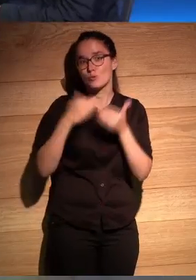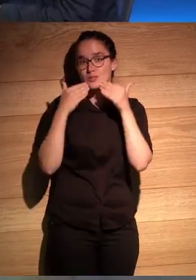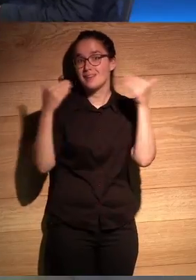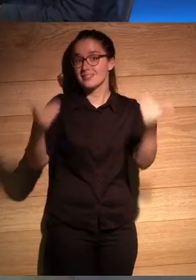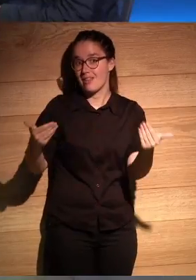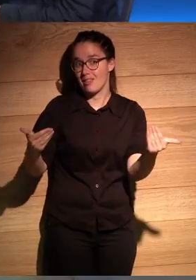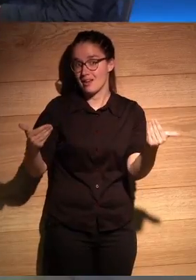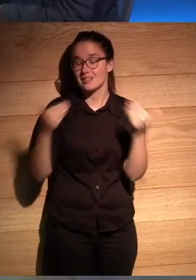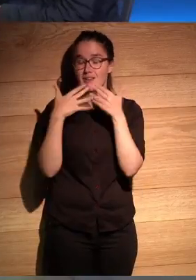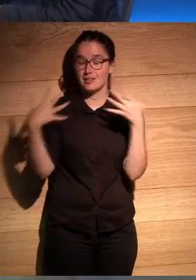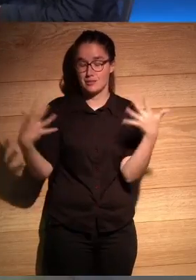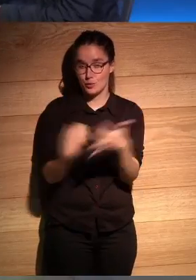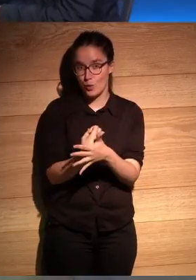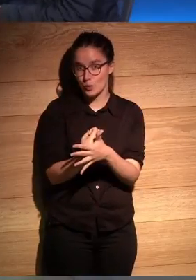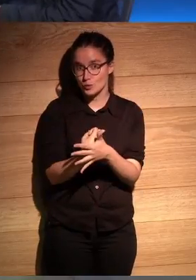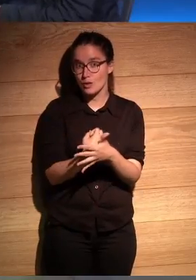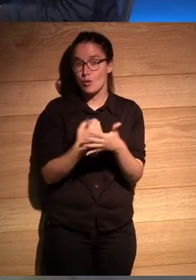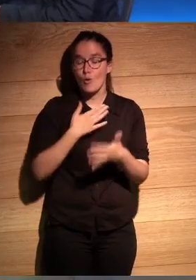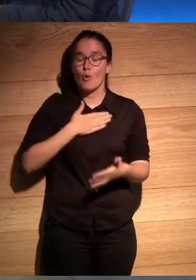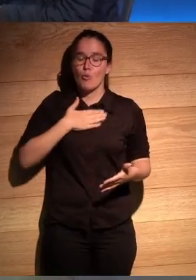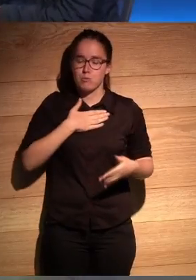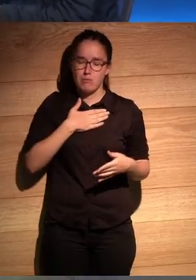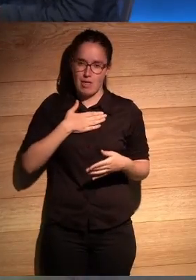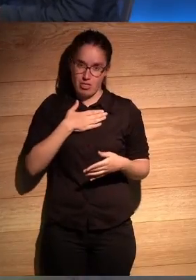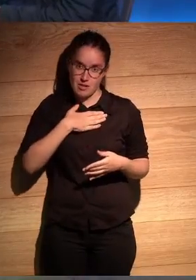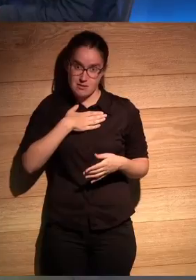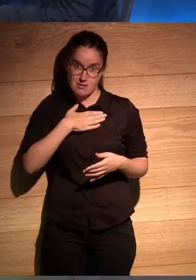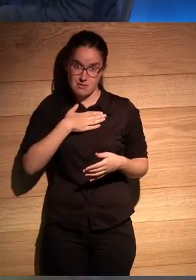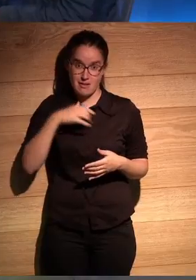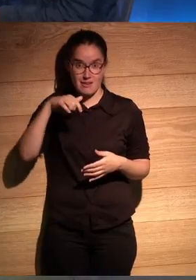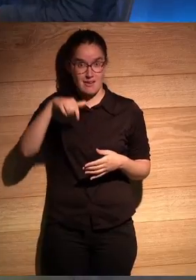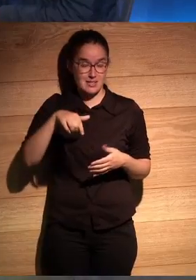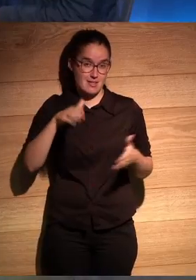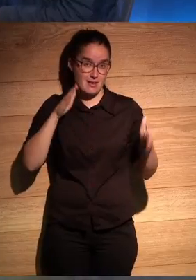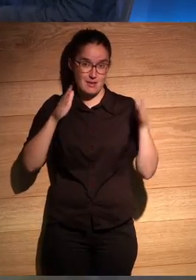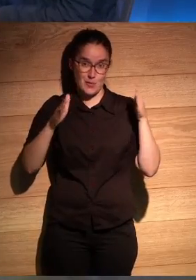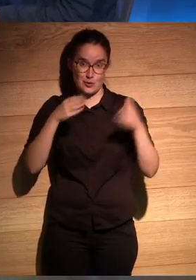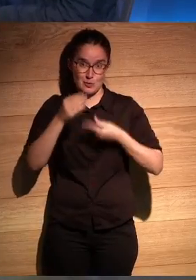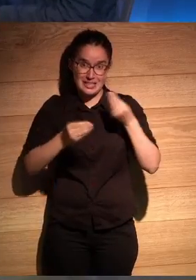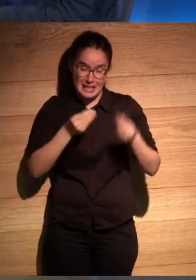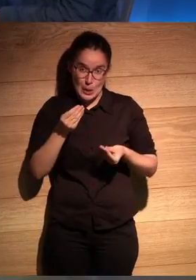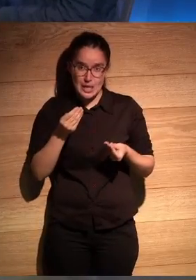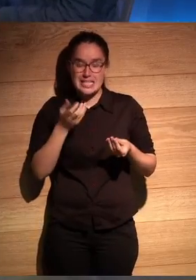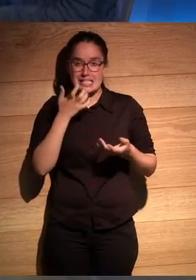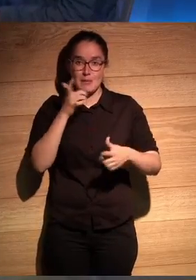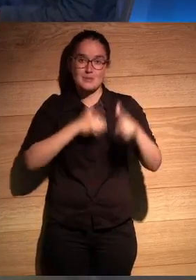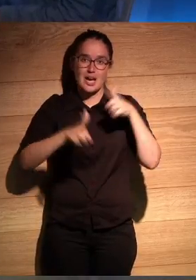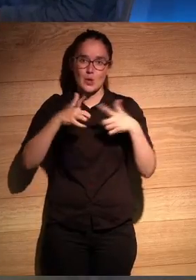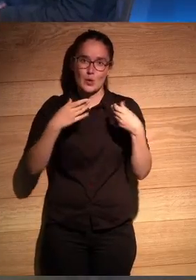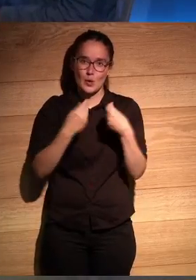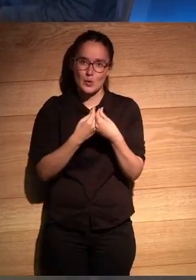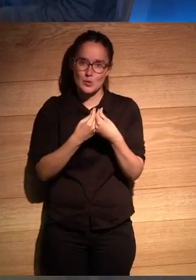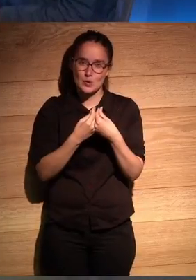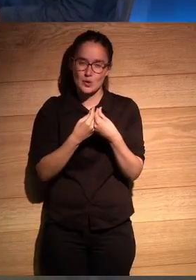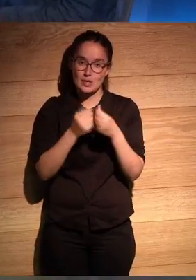gracias gracias a todos ha sido un placer compartir con vosotros esto que hemos intentado hacer y si habéis viajado con nosotros